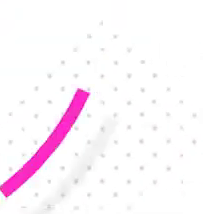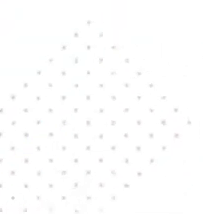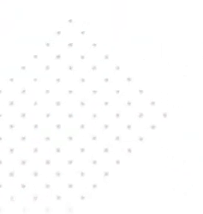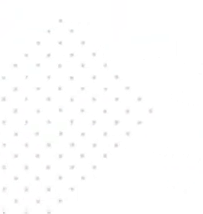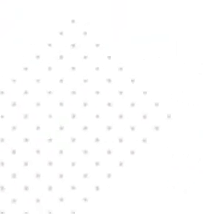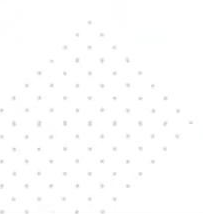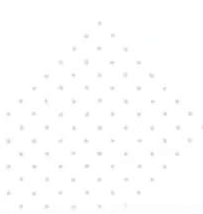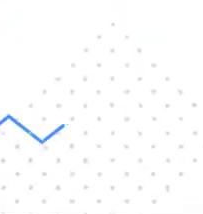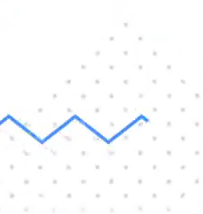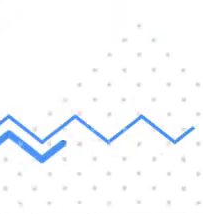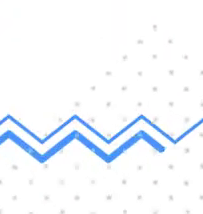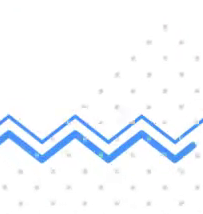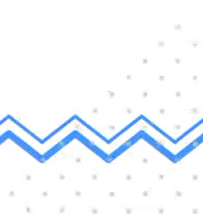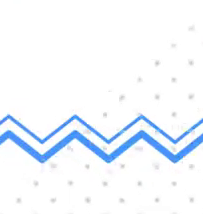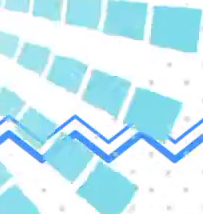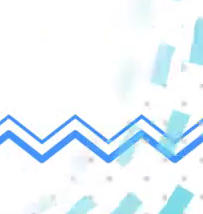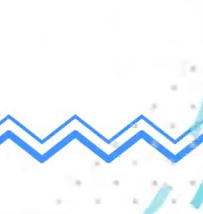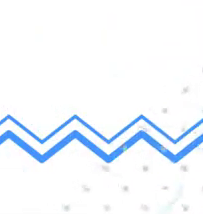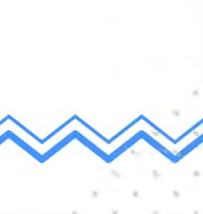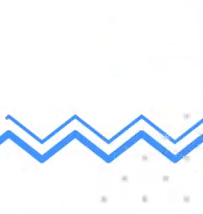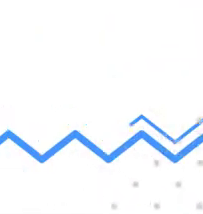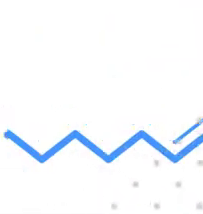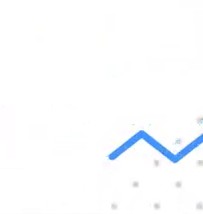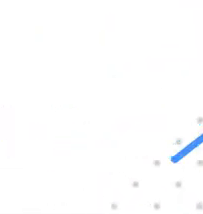Gracias, ¿Qué pasa?